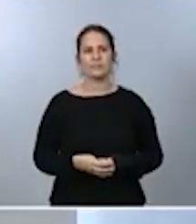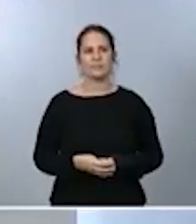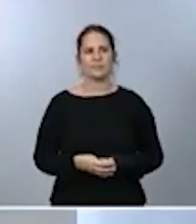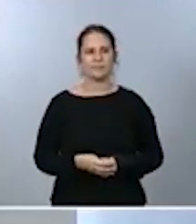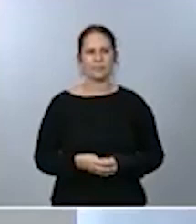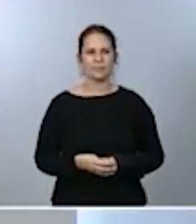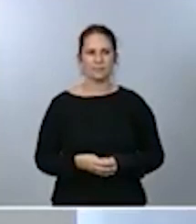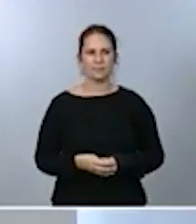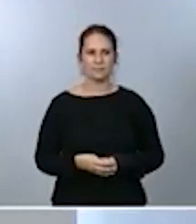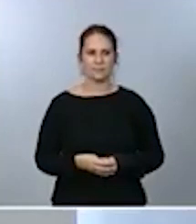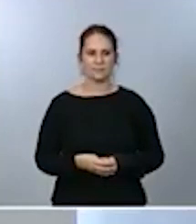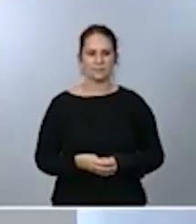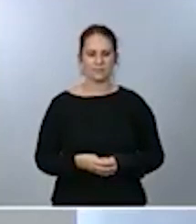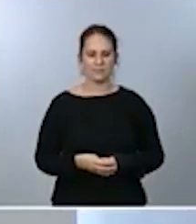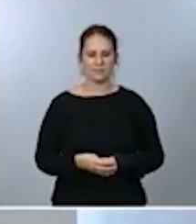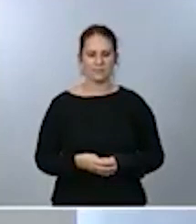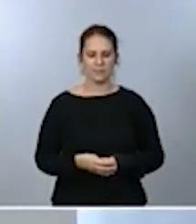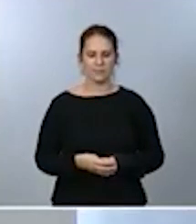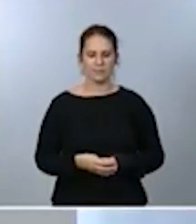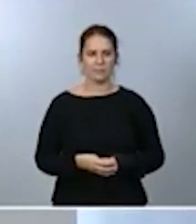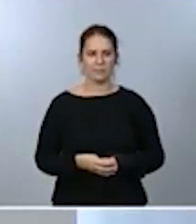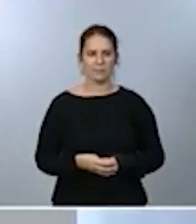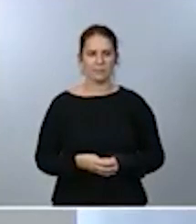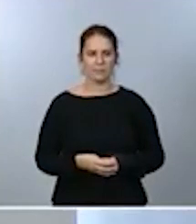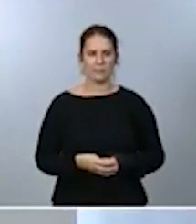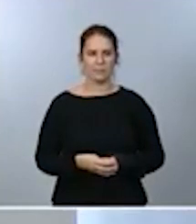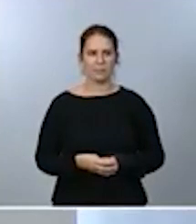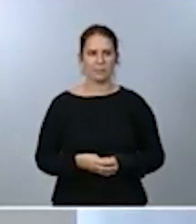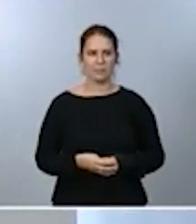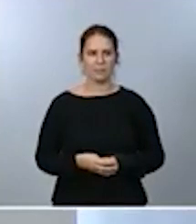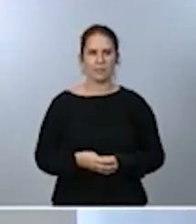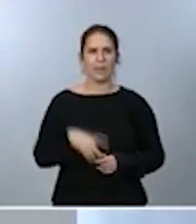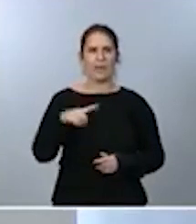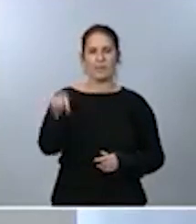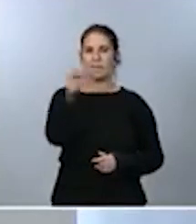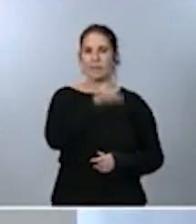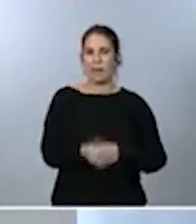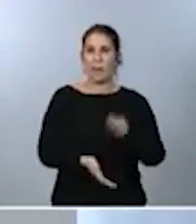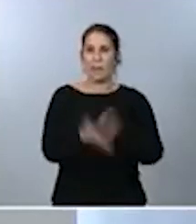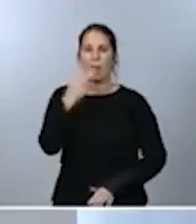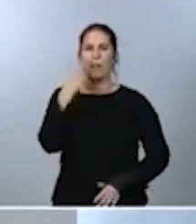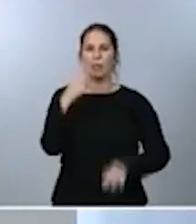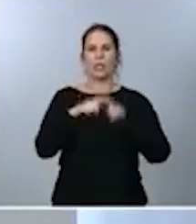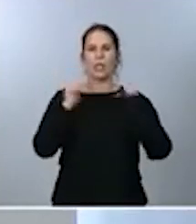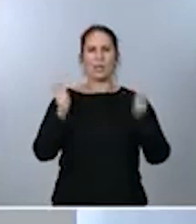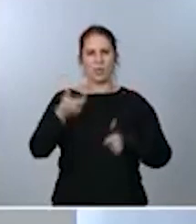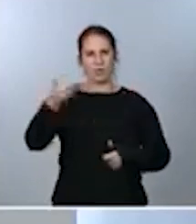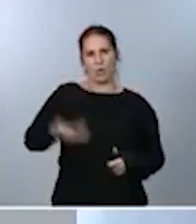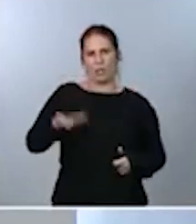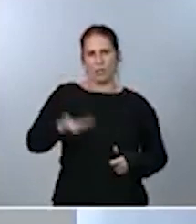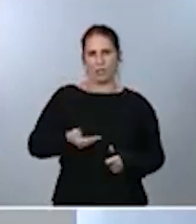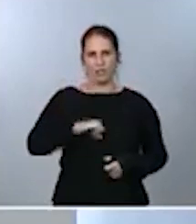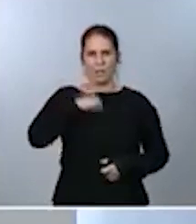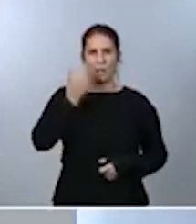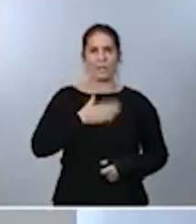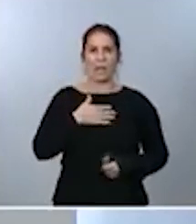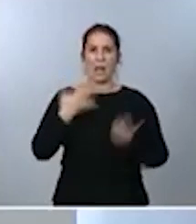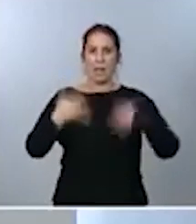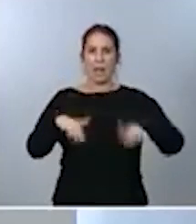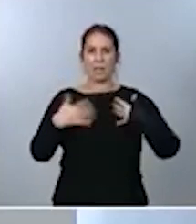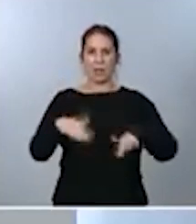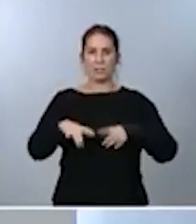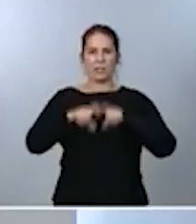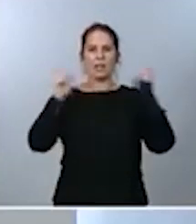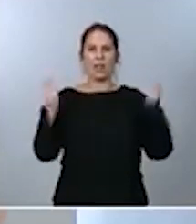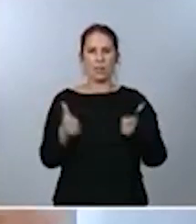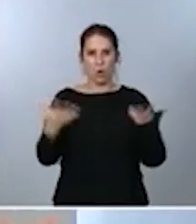En ese sentido, esta semana vamos a tener dos reuniones importantes. Mañana, miércoles, vamos a tener una reunión conjunta